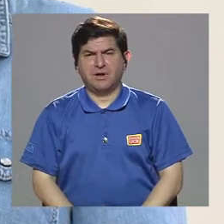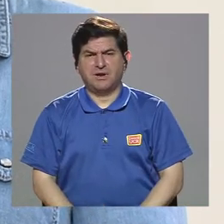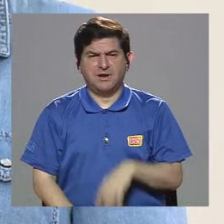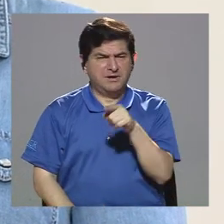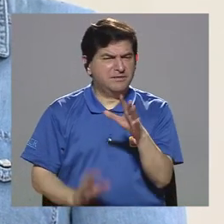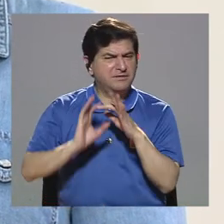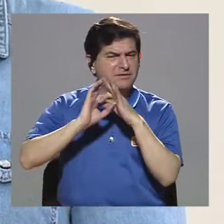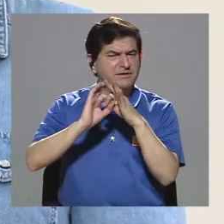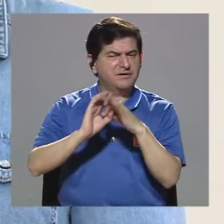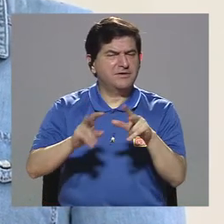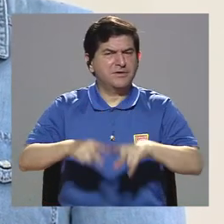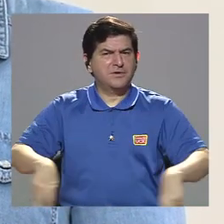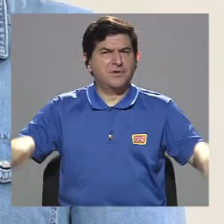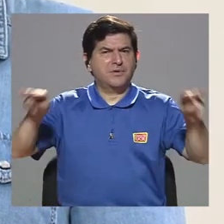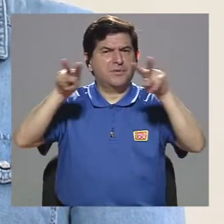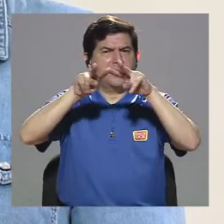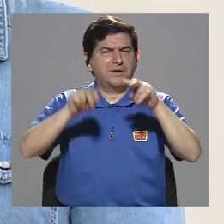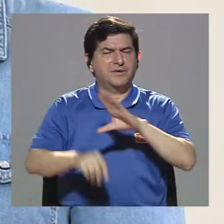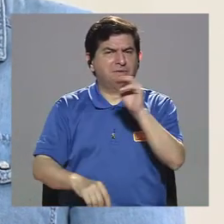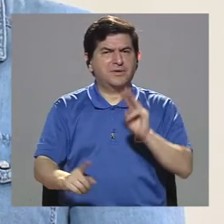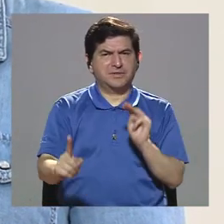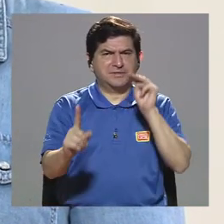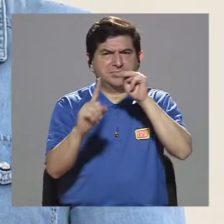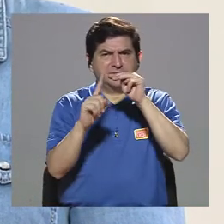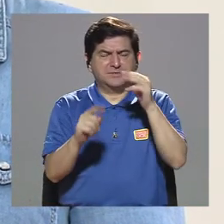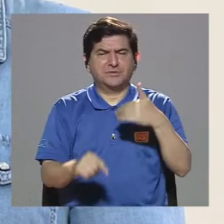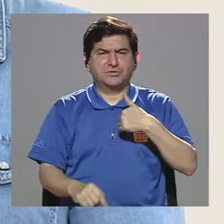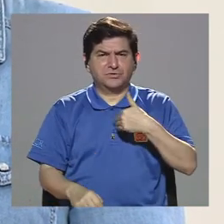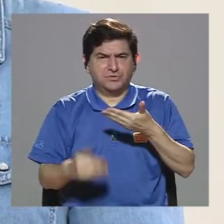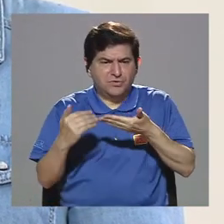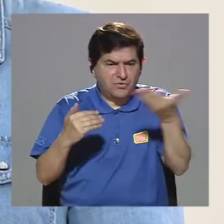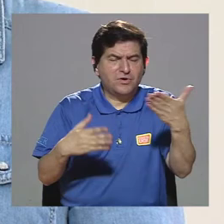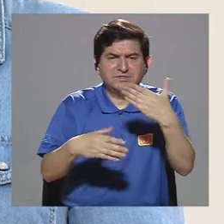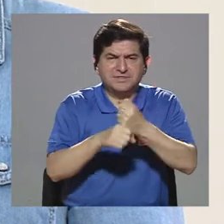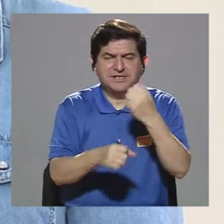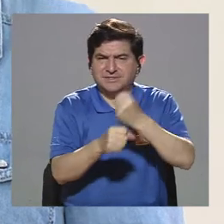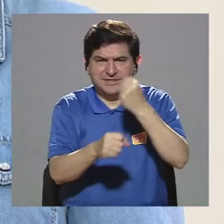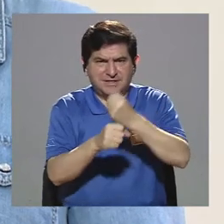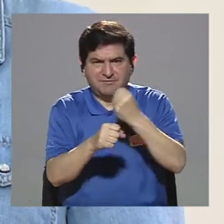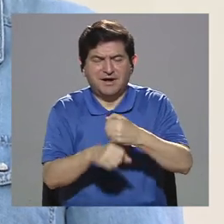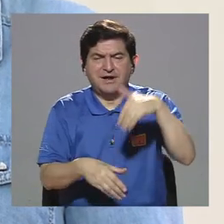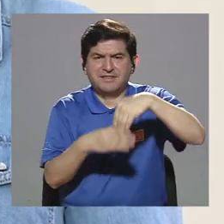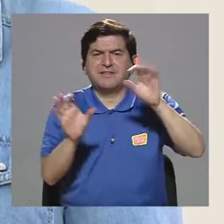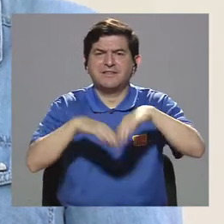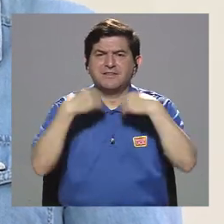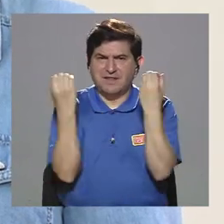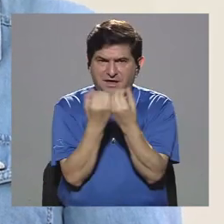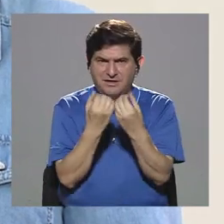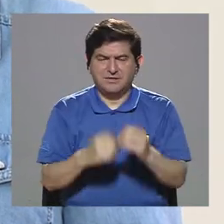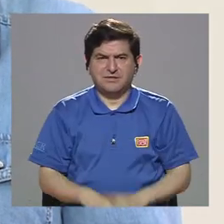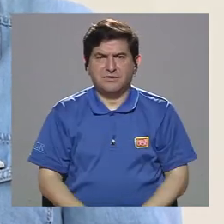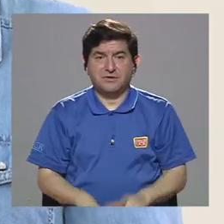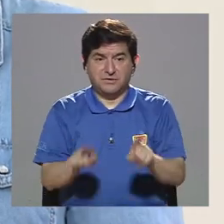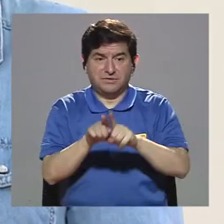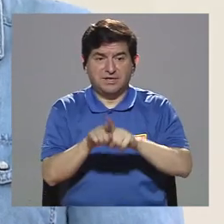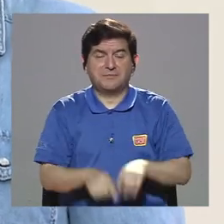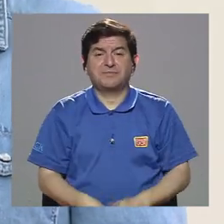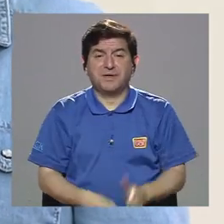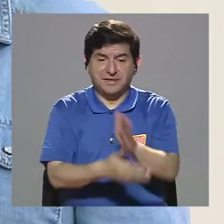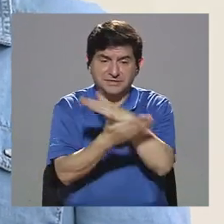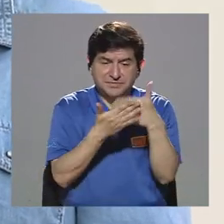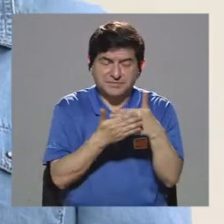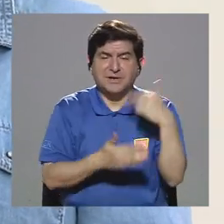de los valores y la misión de las cosas que yo hago con quien trabajo y una organización que va a parte de una política integral